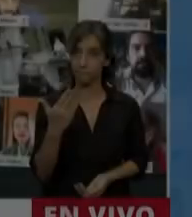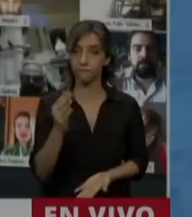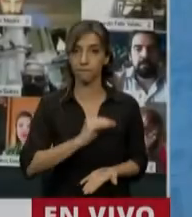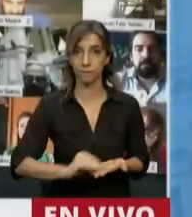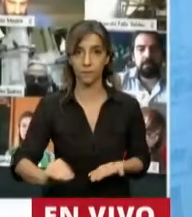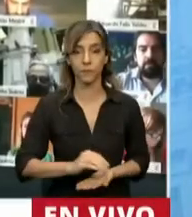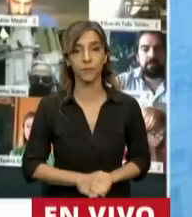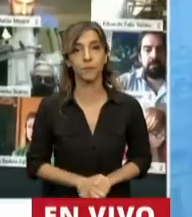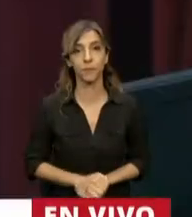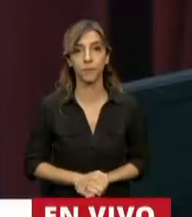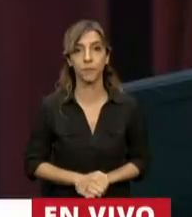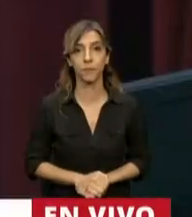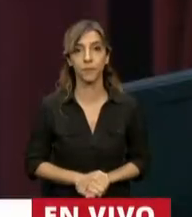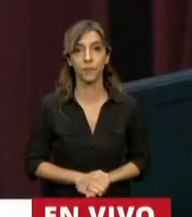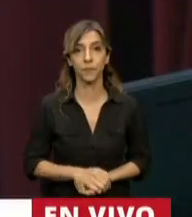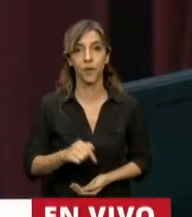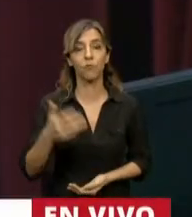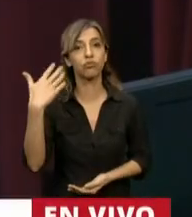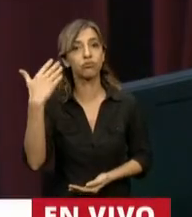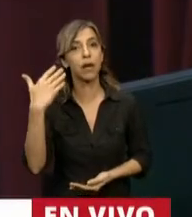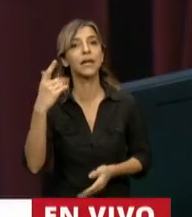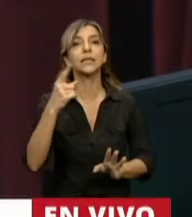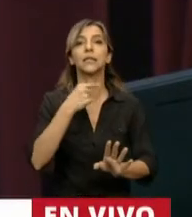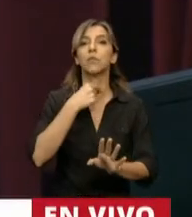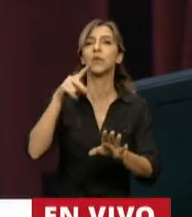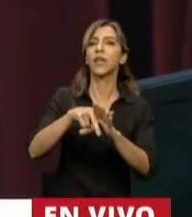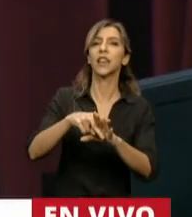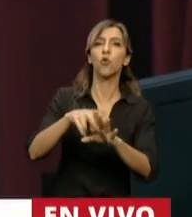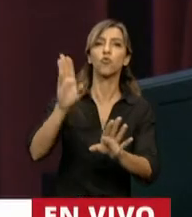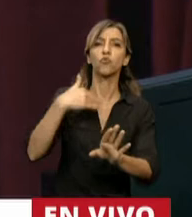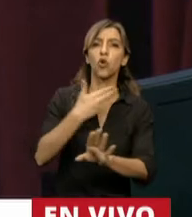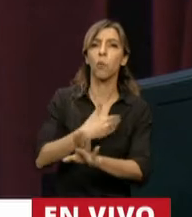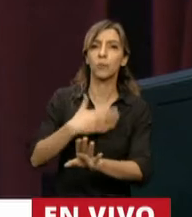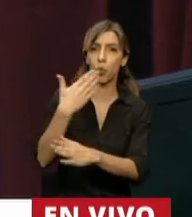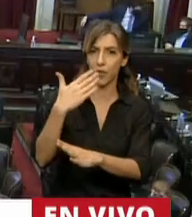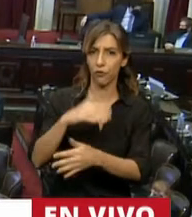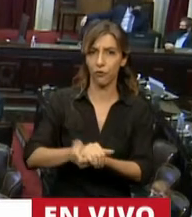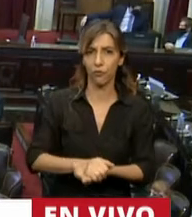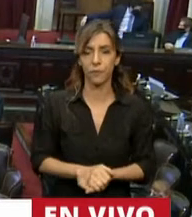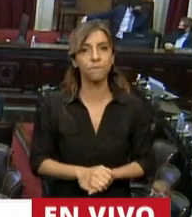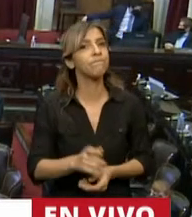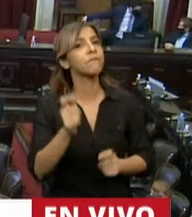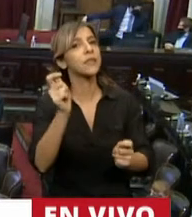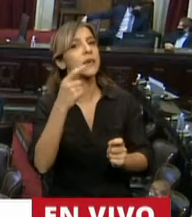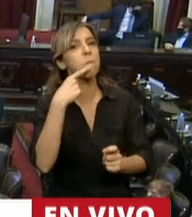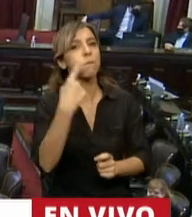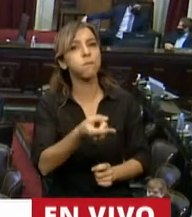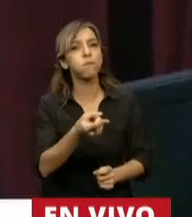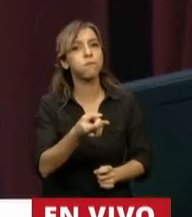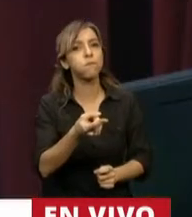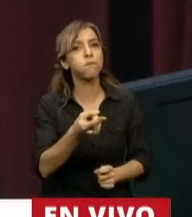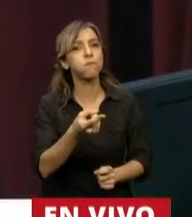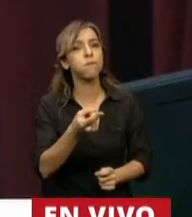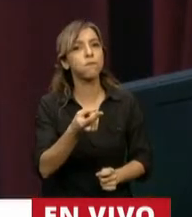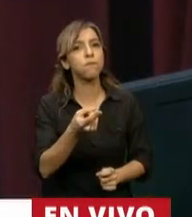Tiene la palabra... Una interrupción breve a la diputada. ¿Puede ser? ¿Quién me está pidiendo la interrupción?